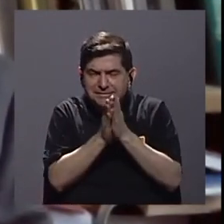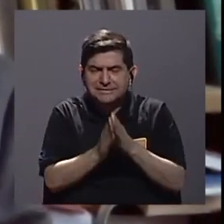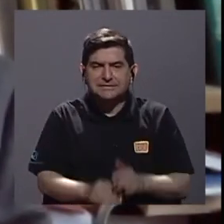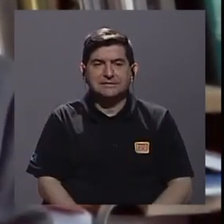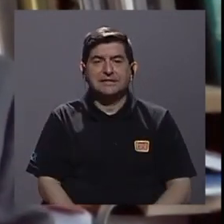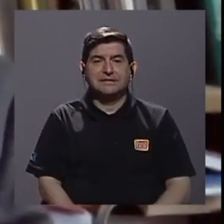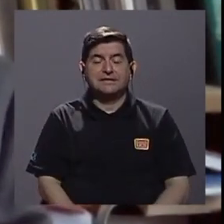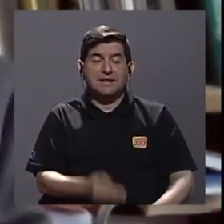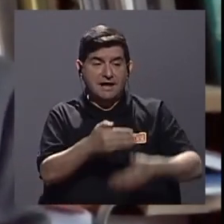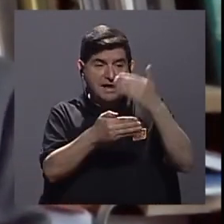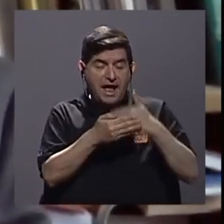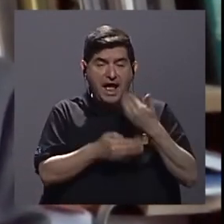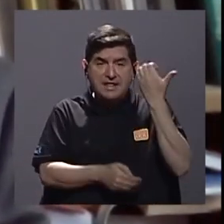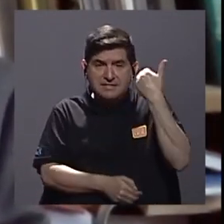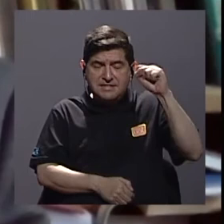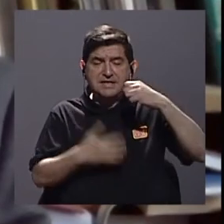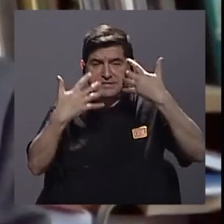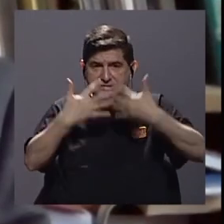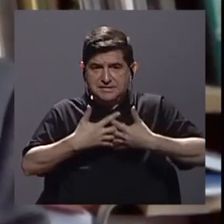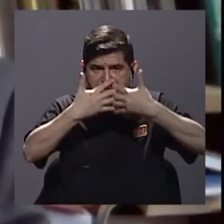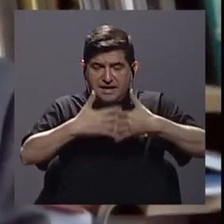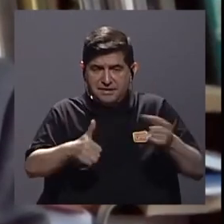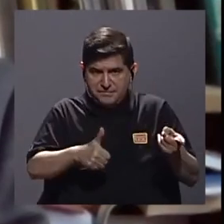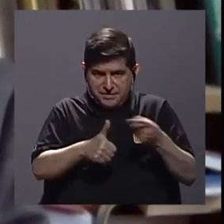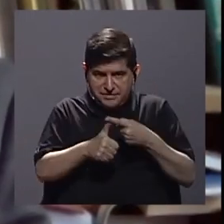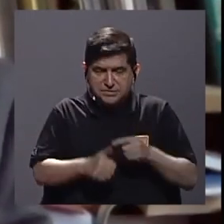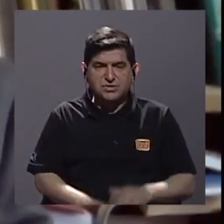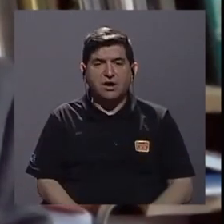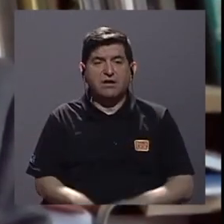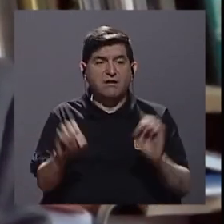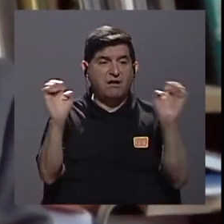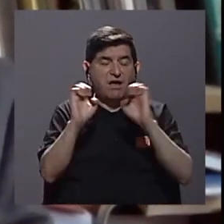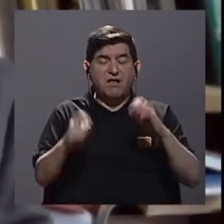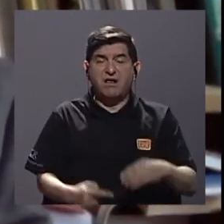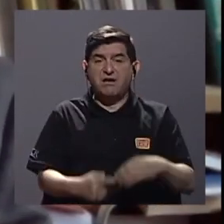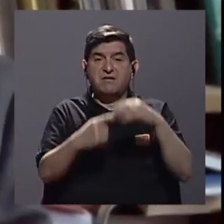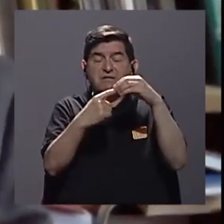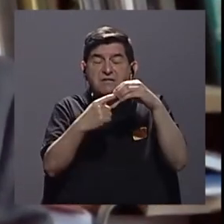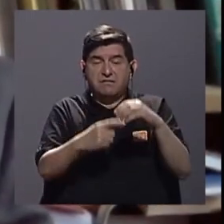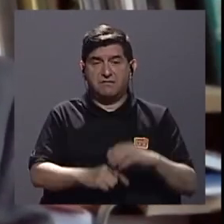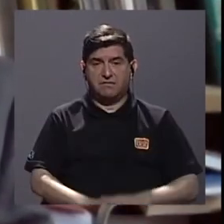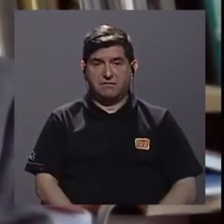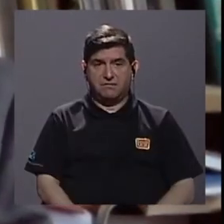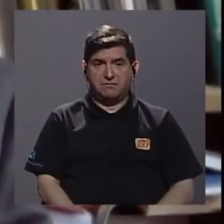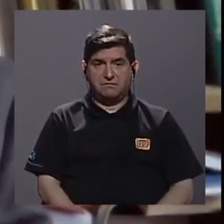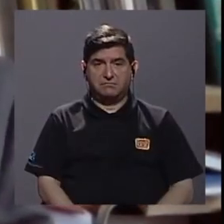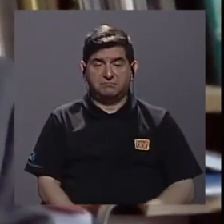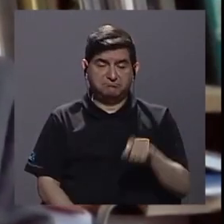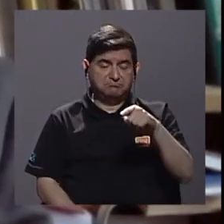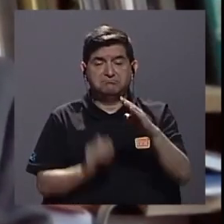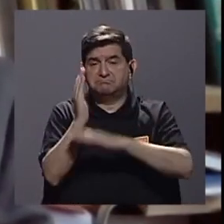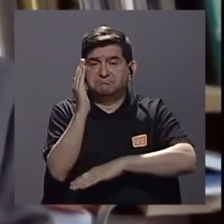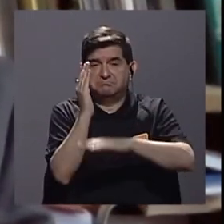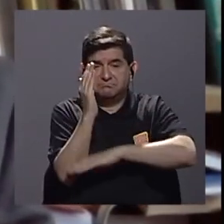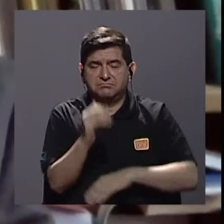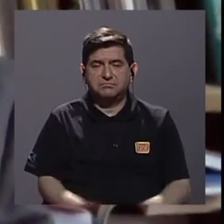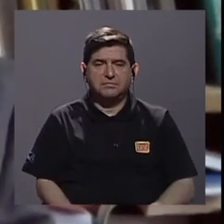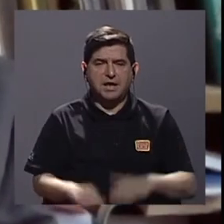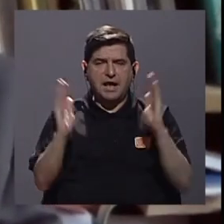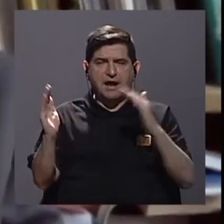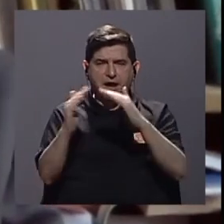Si nos vamos antes de la revolución industrial primera, la fuente energética principal era la leña. Dicen que las grandes